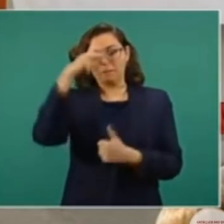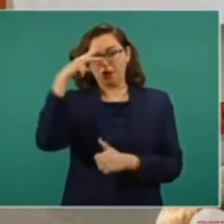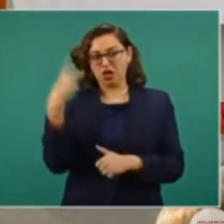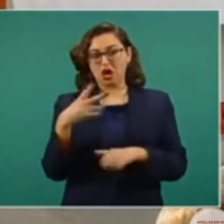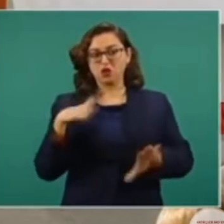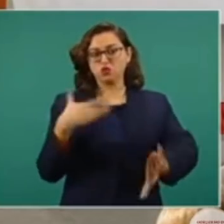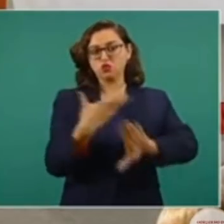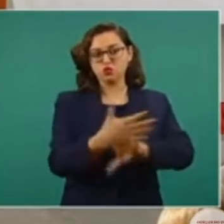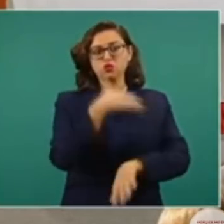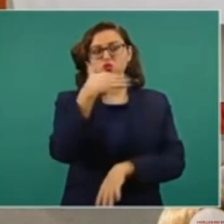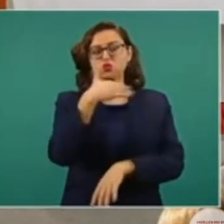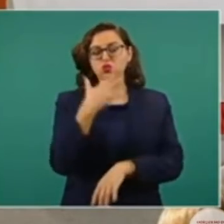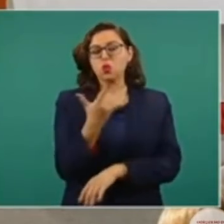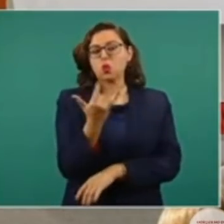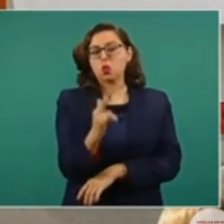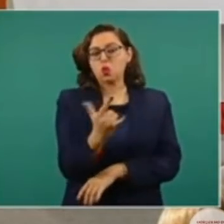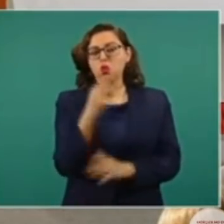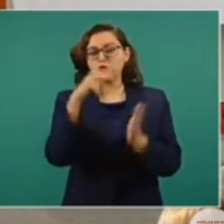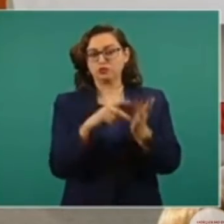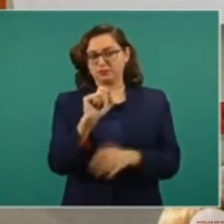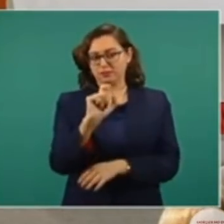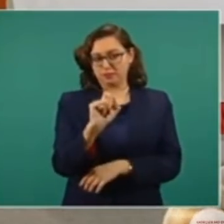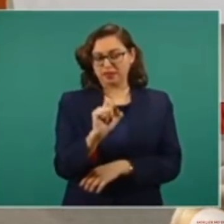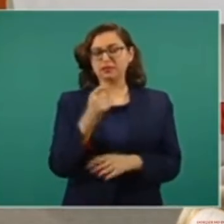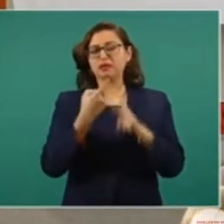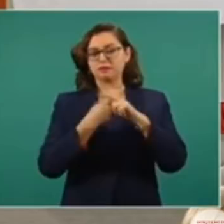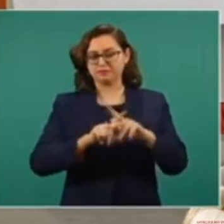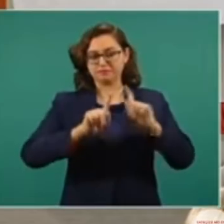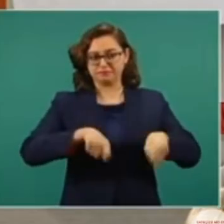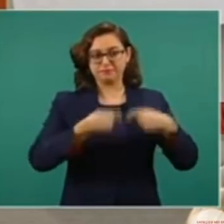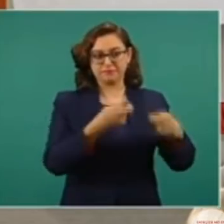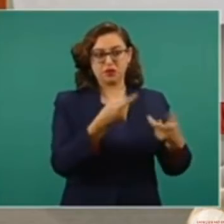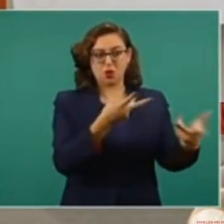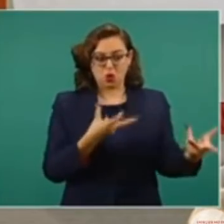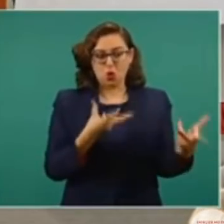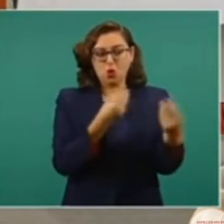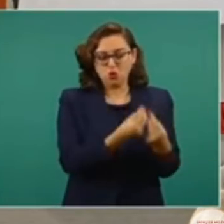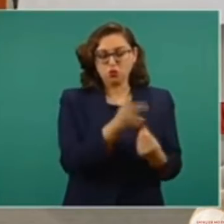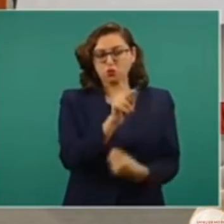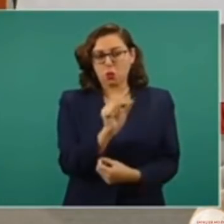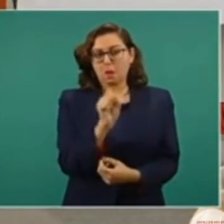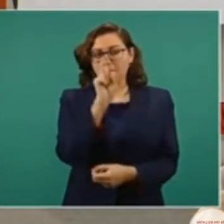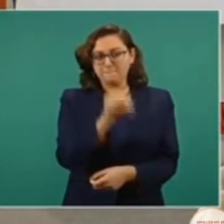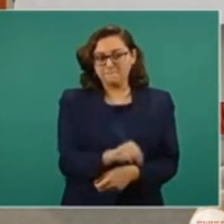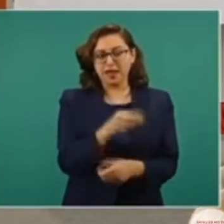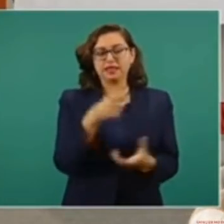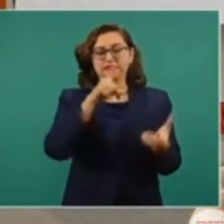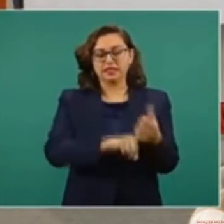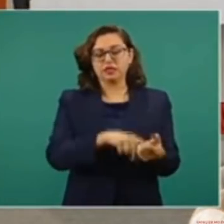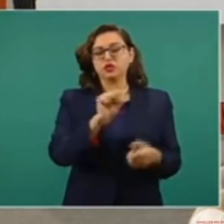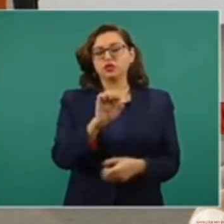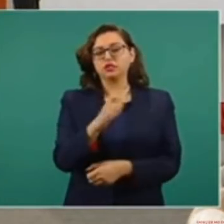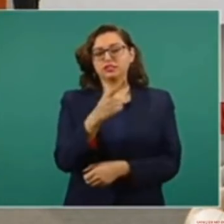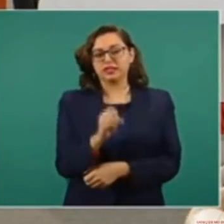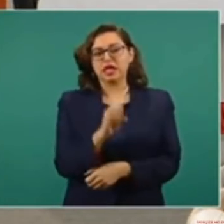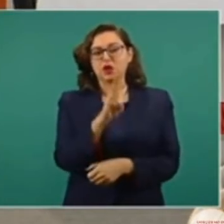2020. Se desempeñó como coordinadora de asesores del panista Santiago Krill en la Secretaría de Gobernación en